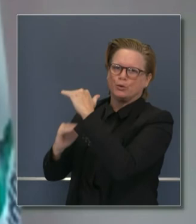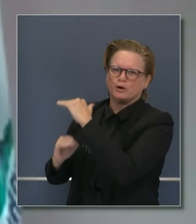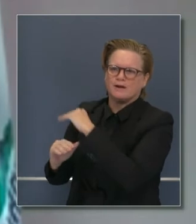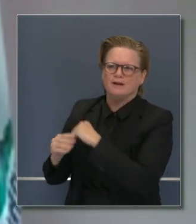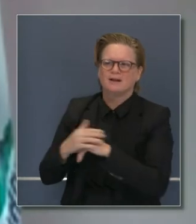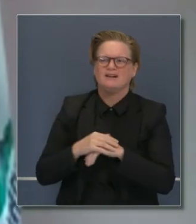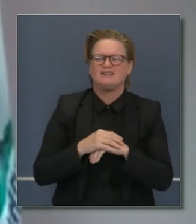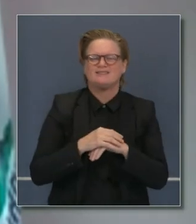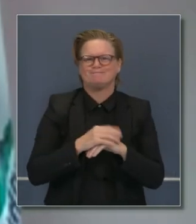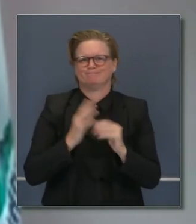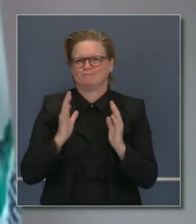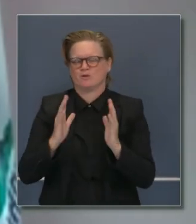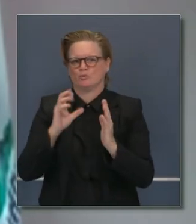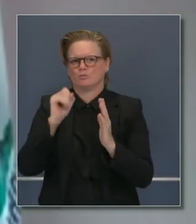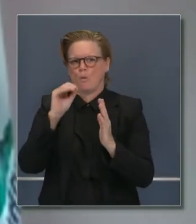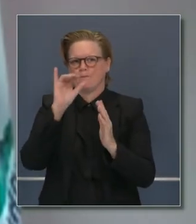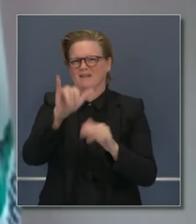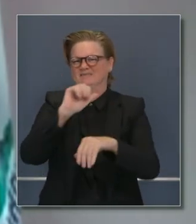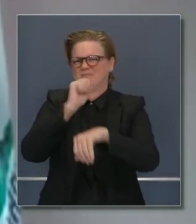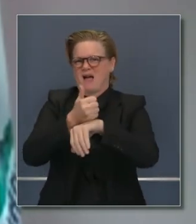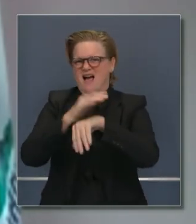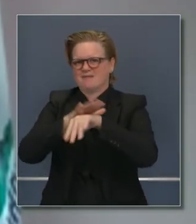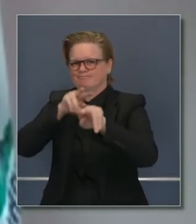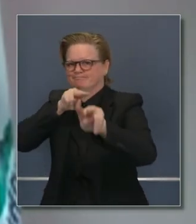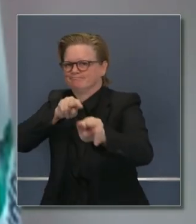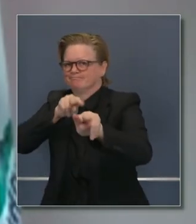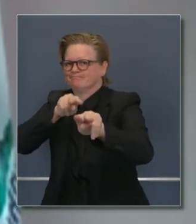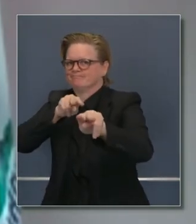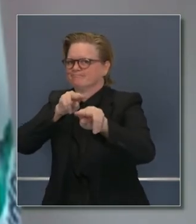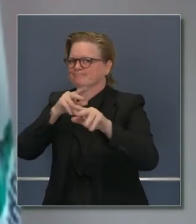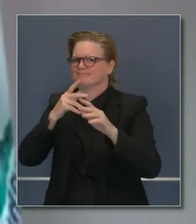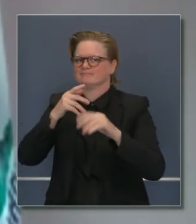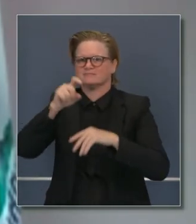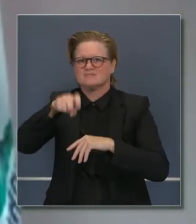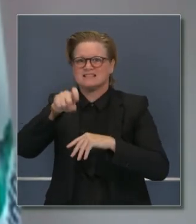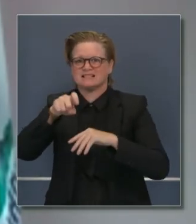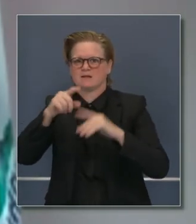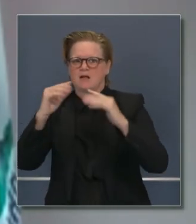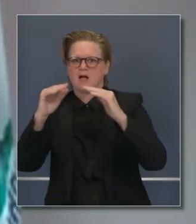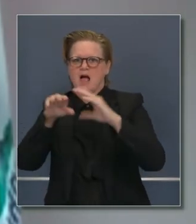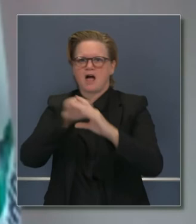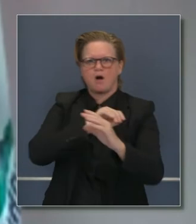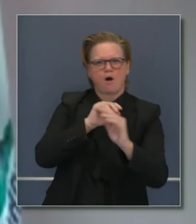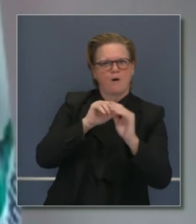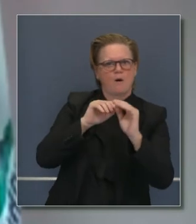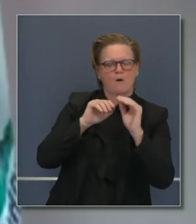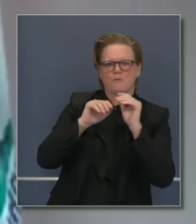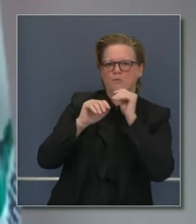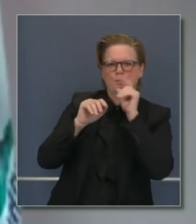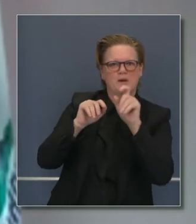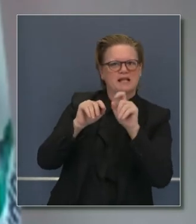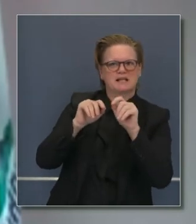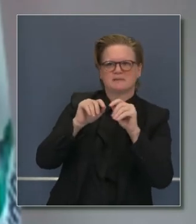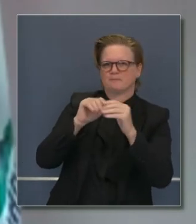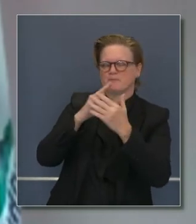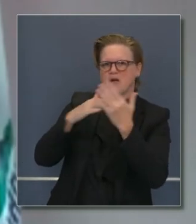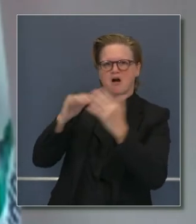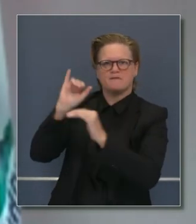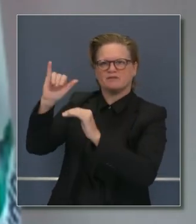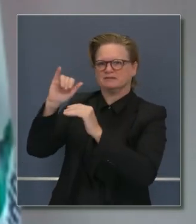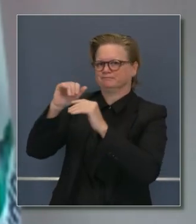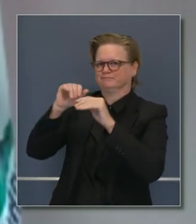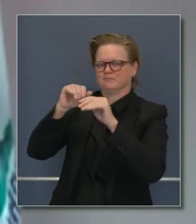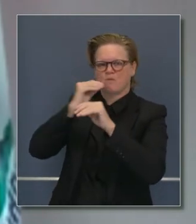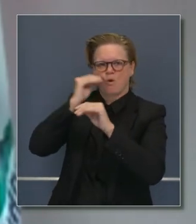que al bajar este índice de transmisión tres semanas después de expedir la orden que debemos ver proyecciones mejorar